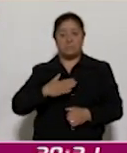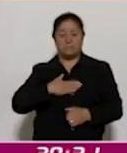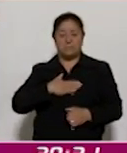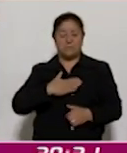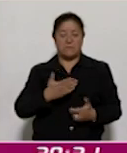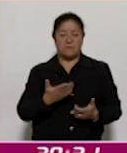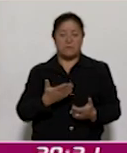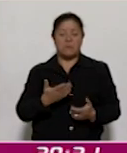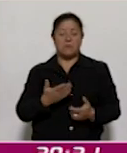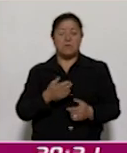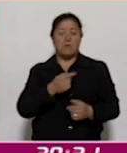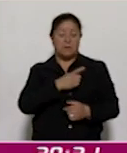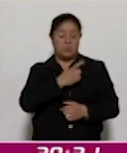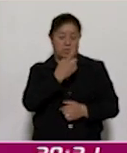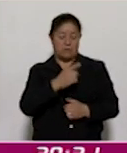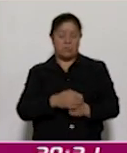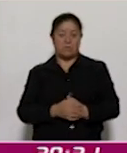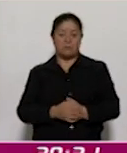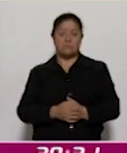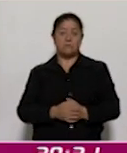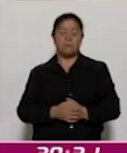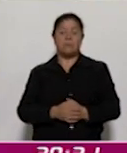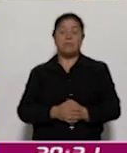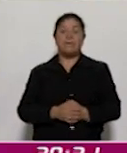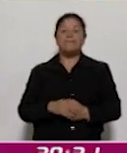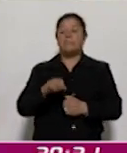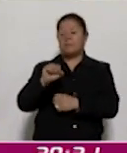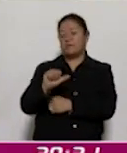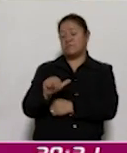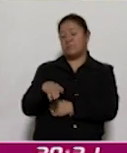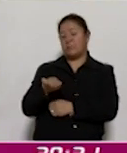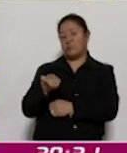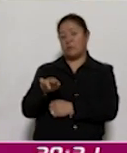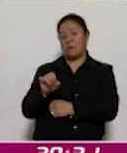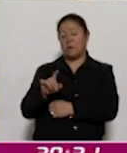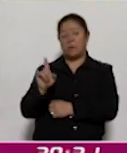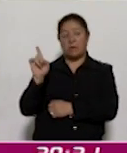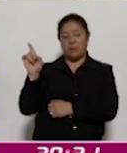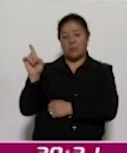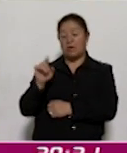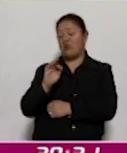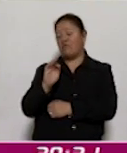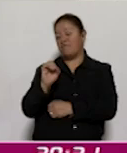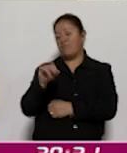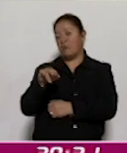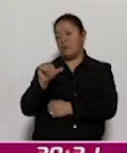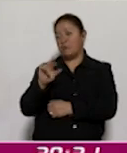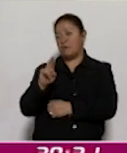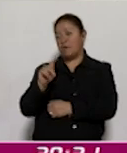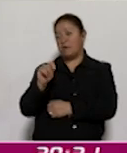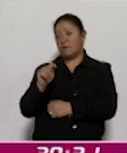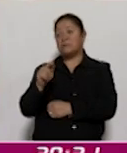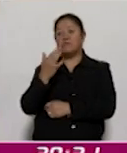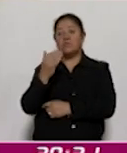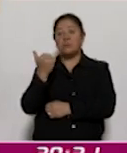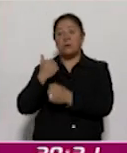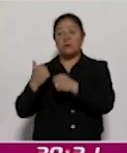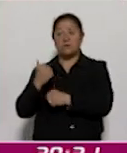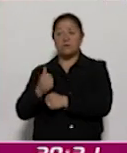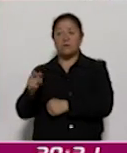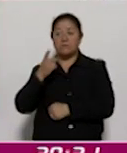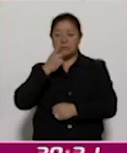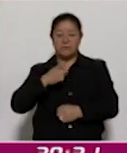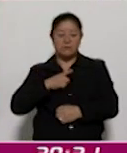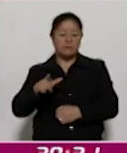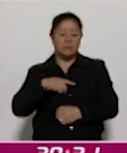En tantos amuertos resbriones, galardonado con el premio conmemorativo FONAR 50 años, expresó su orgullo por formar